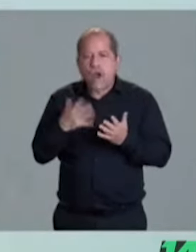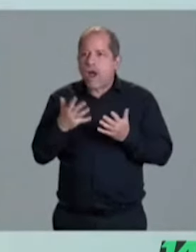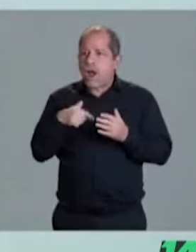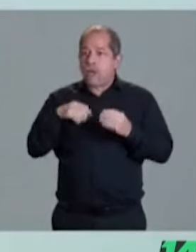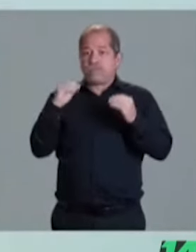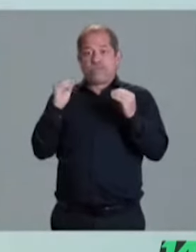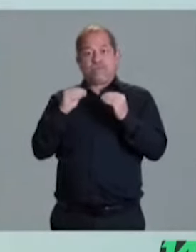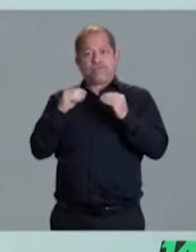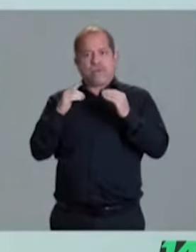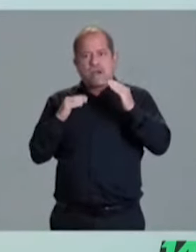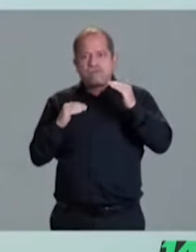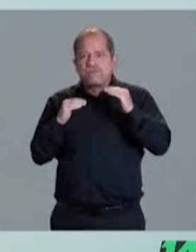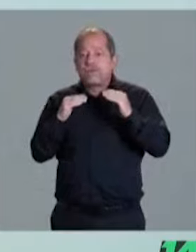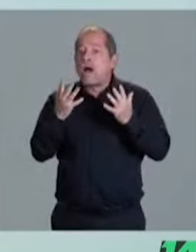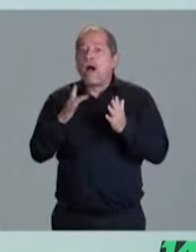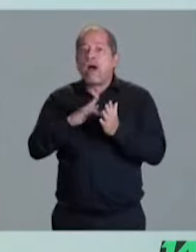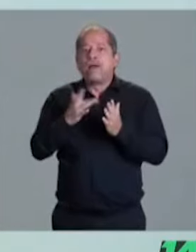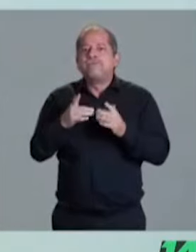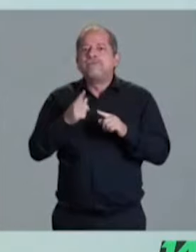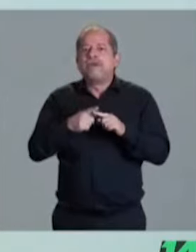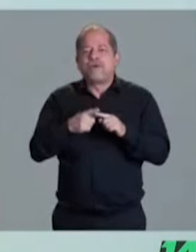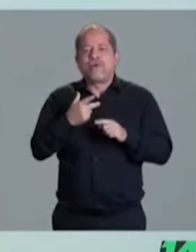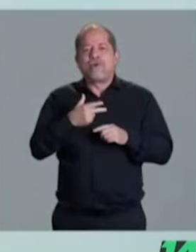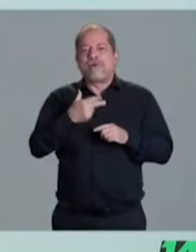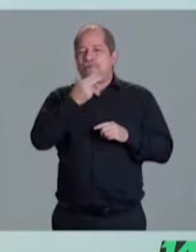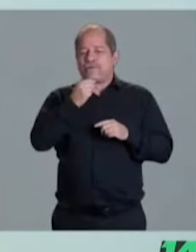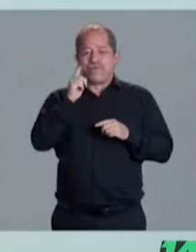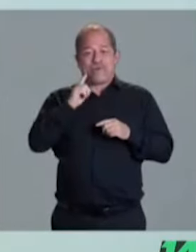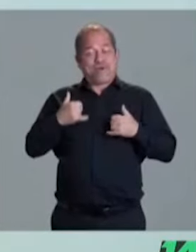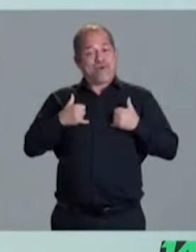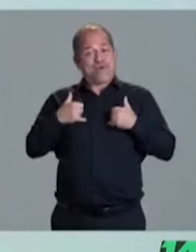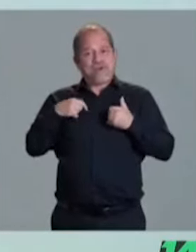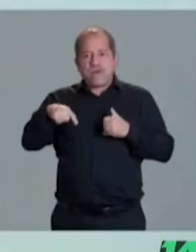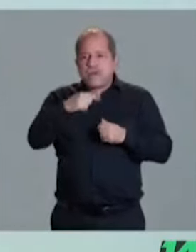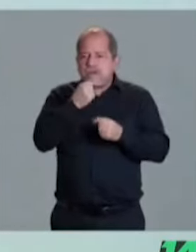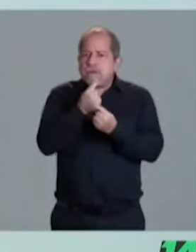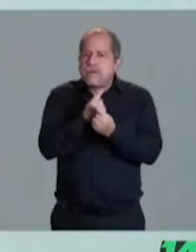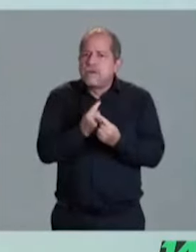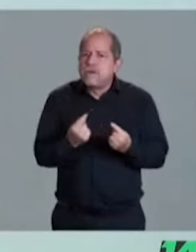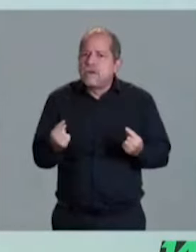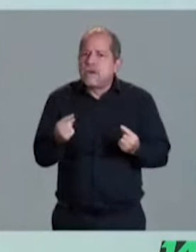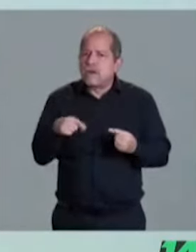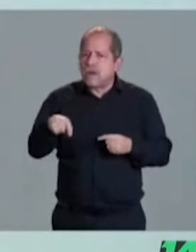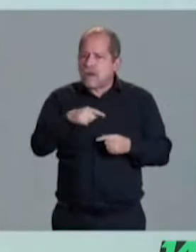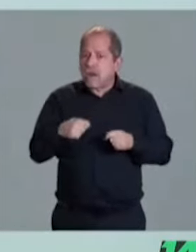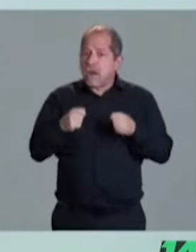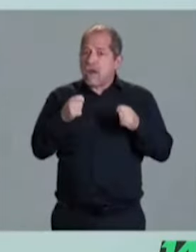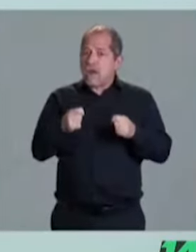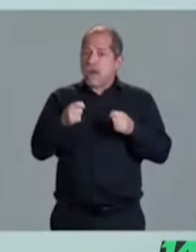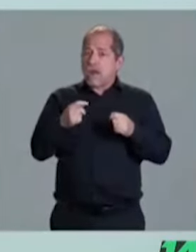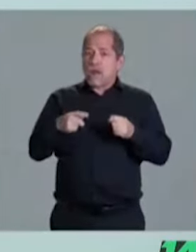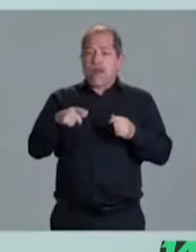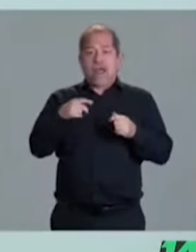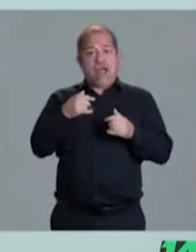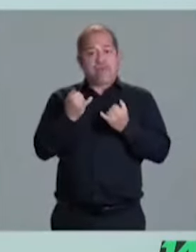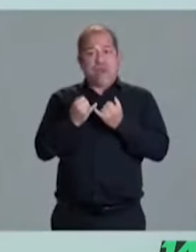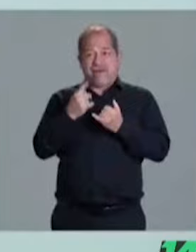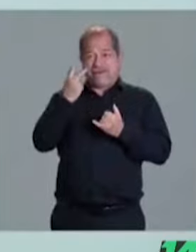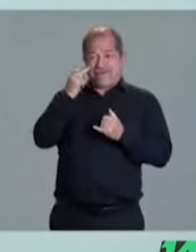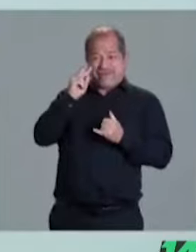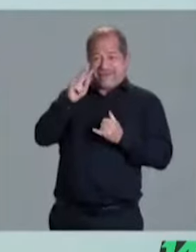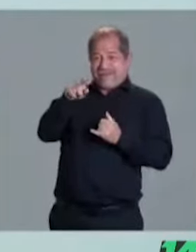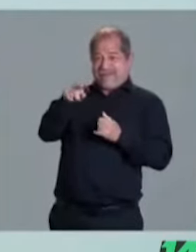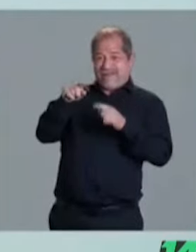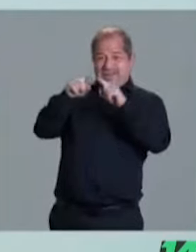agradecer a las jóvenes y a los jóvenes, a las niñas y a los niños, que con carteles como este, con mensajes en sus pizarrones,